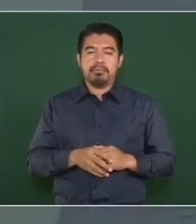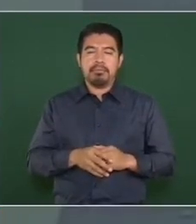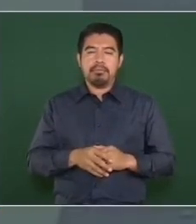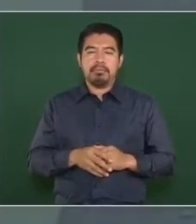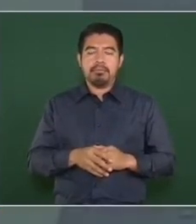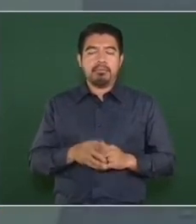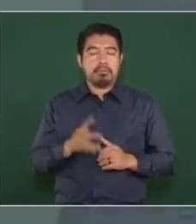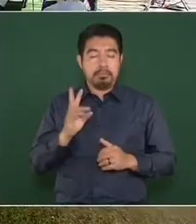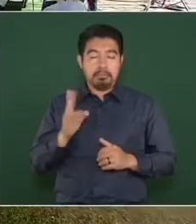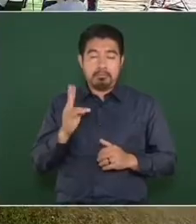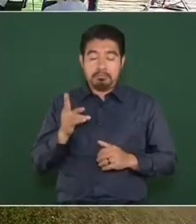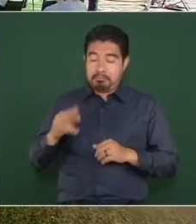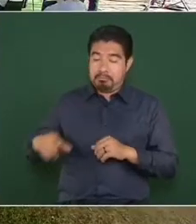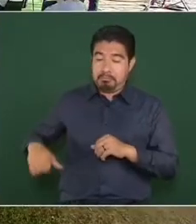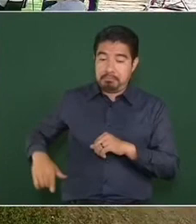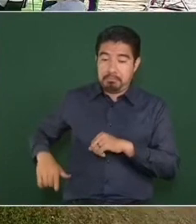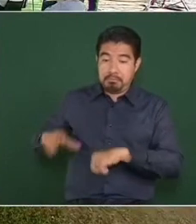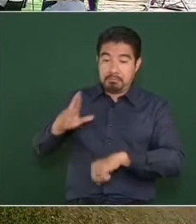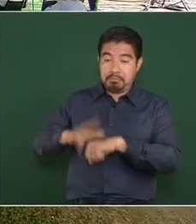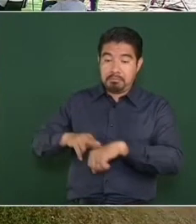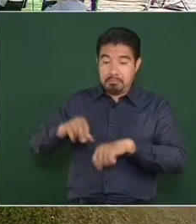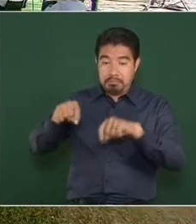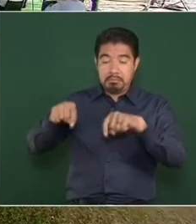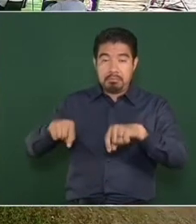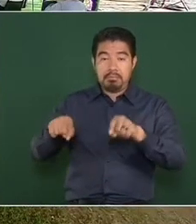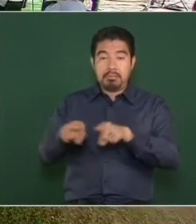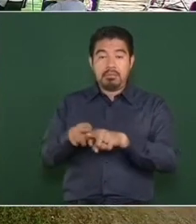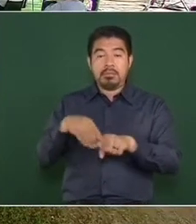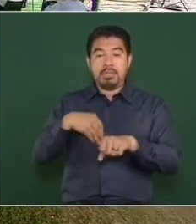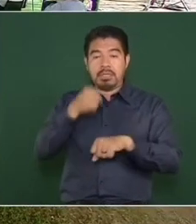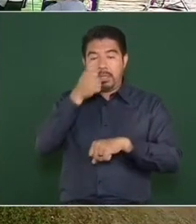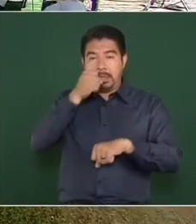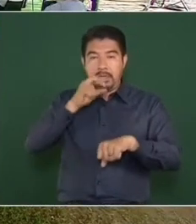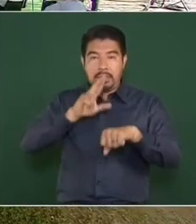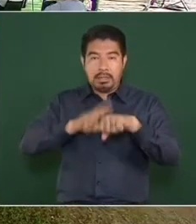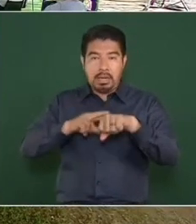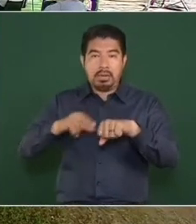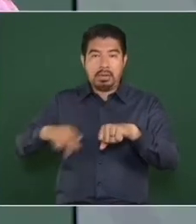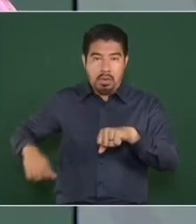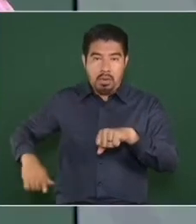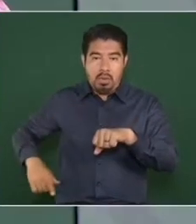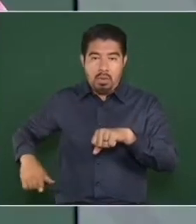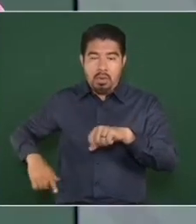de gobernador, ahora secretario de gobernación,